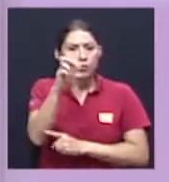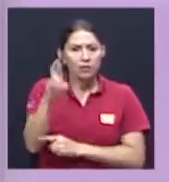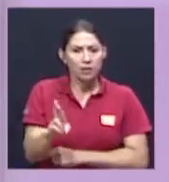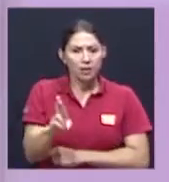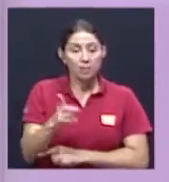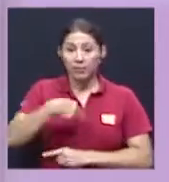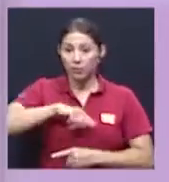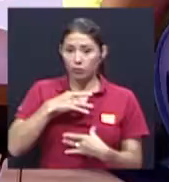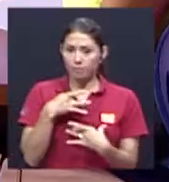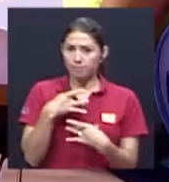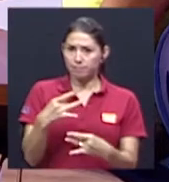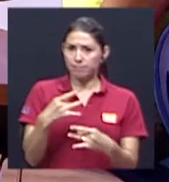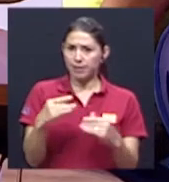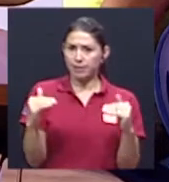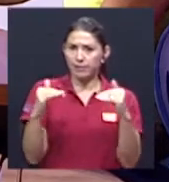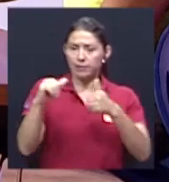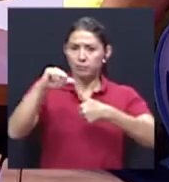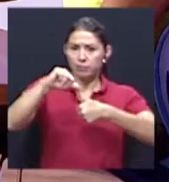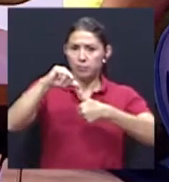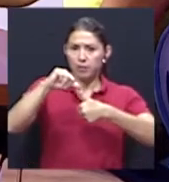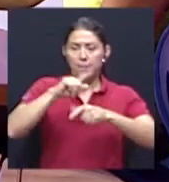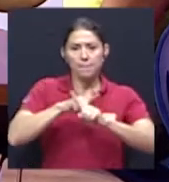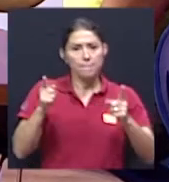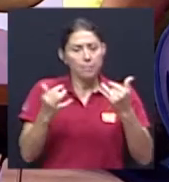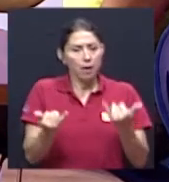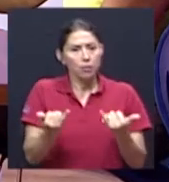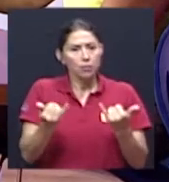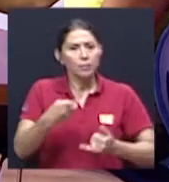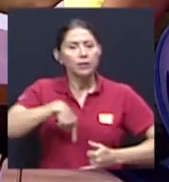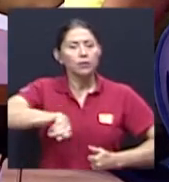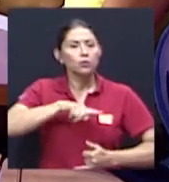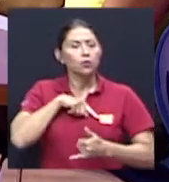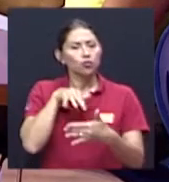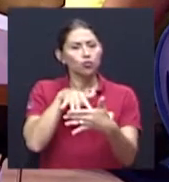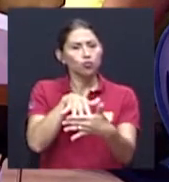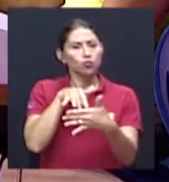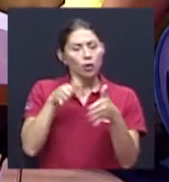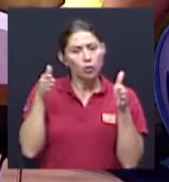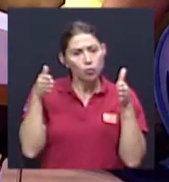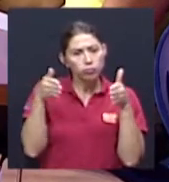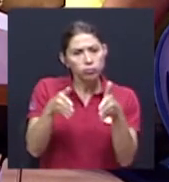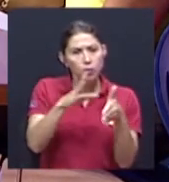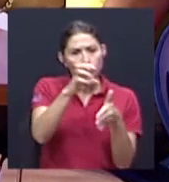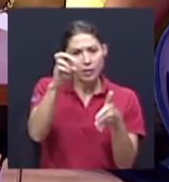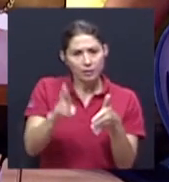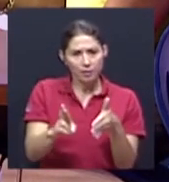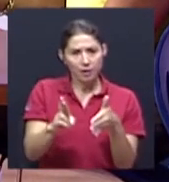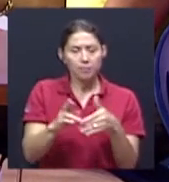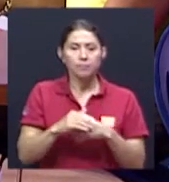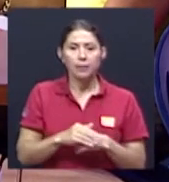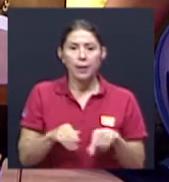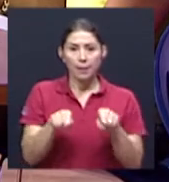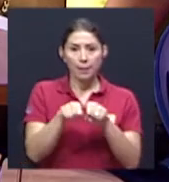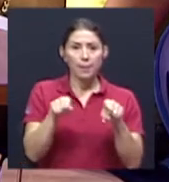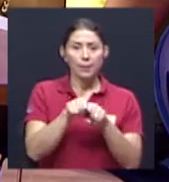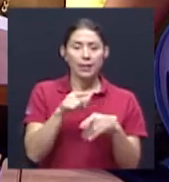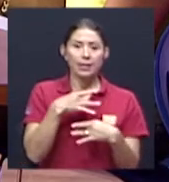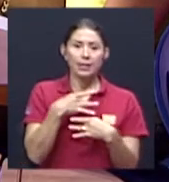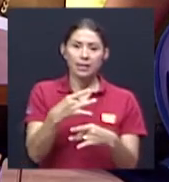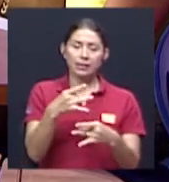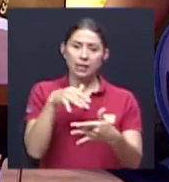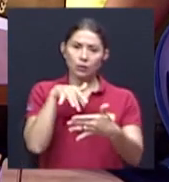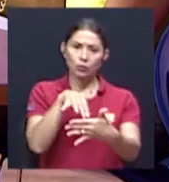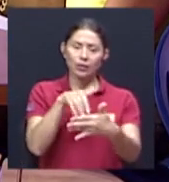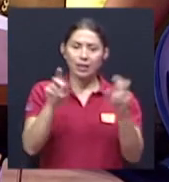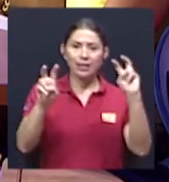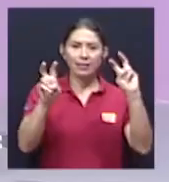centroamericano, pero actualmente estamos empezando a estudiar solo Costa Rica. Nos interesa también estudiar el tema